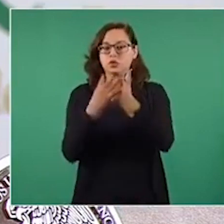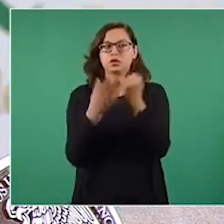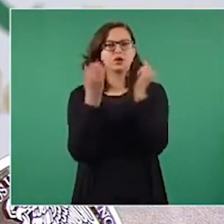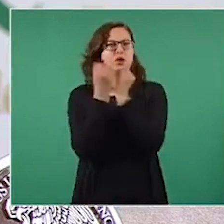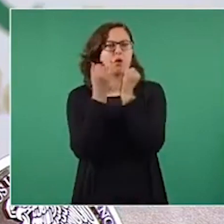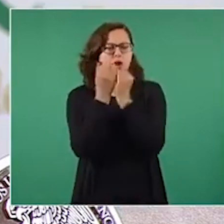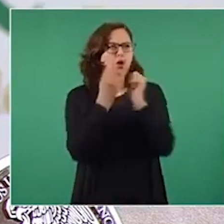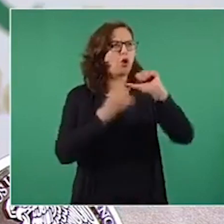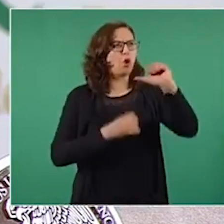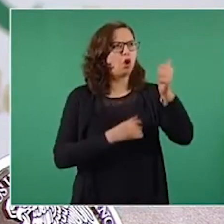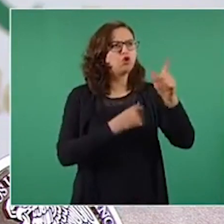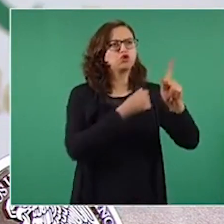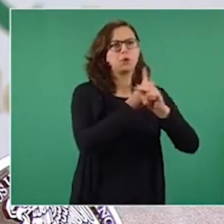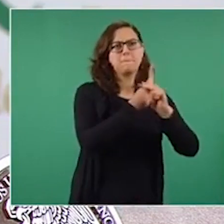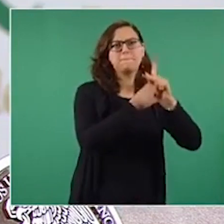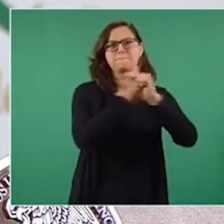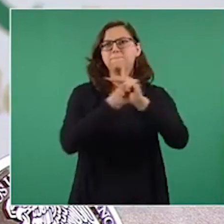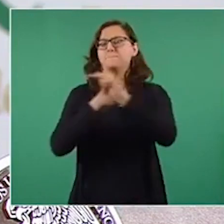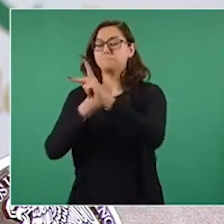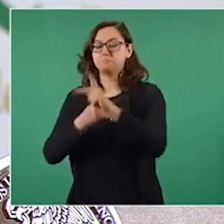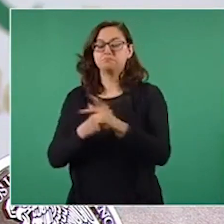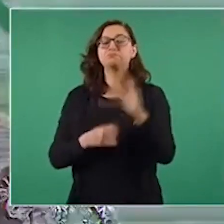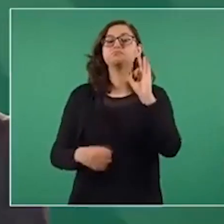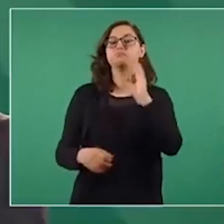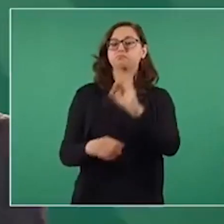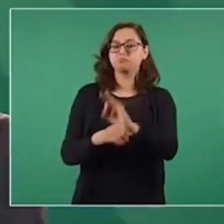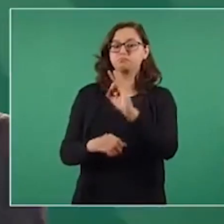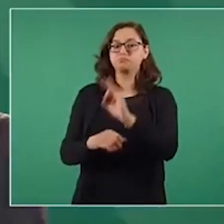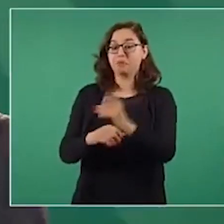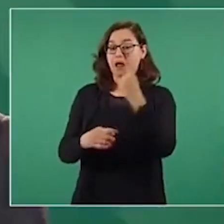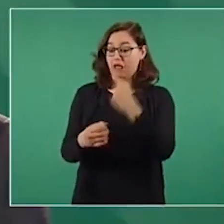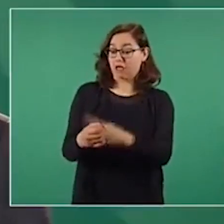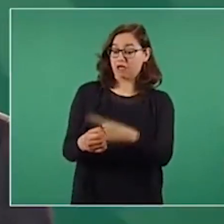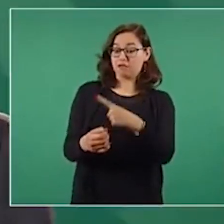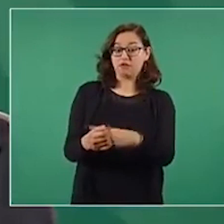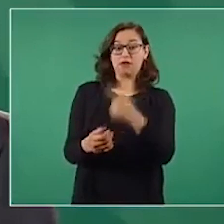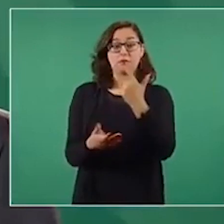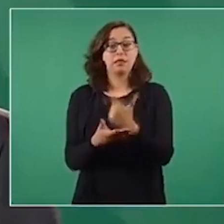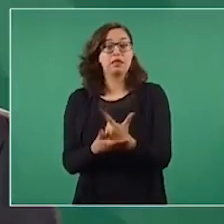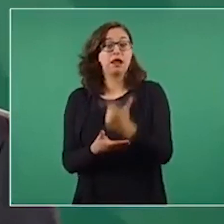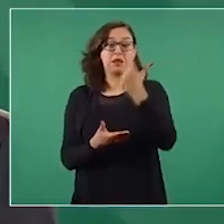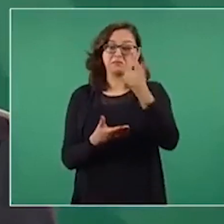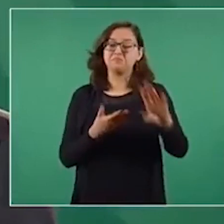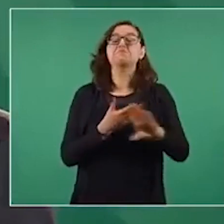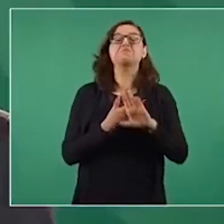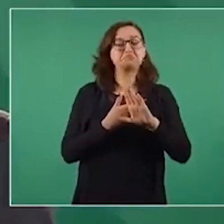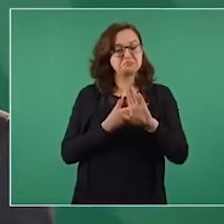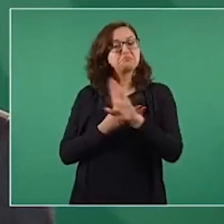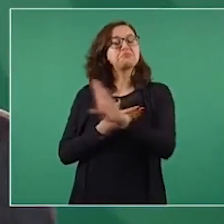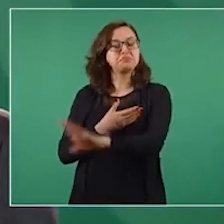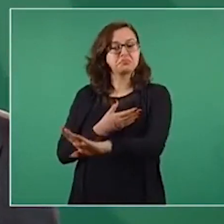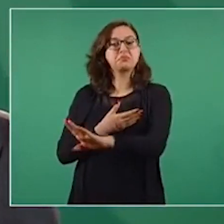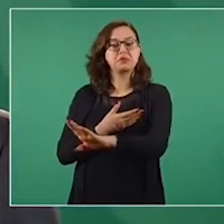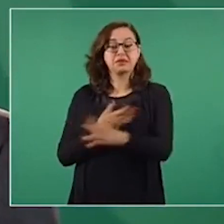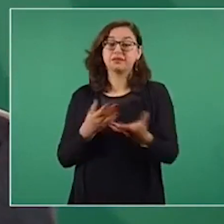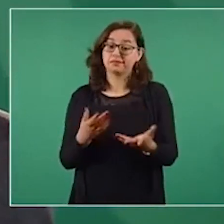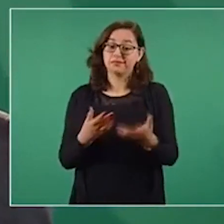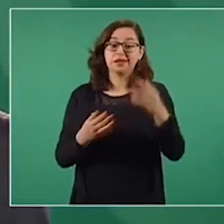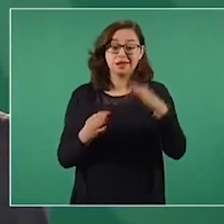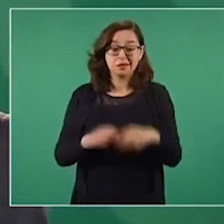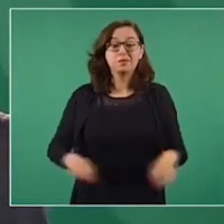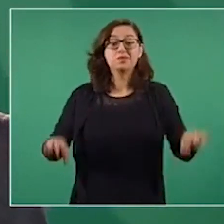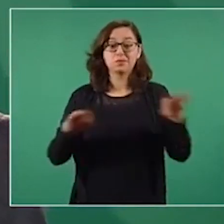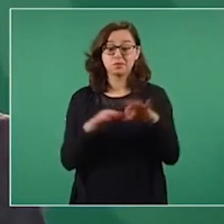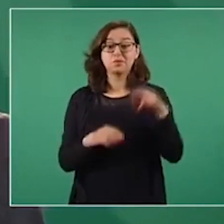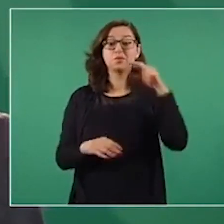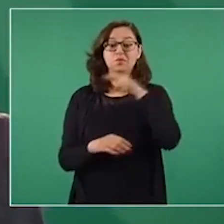son altamente eficaces, altamente efectivas y recomendamos vacunarse lo más pronto posible a todas